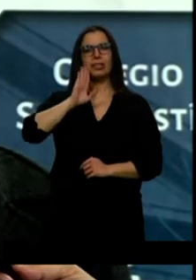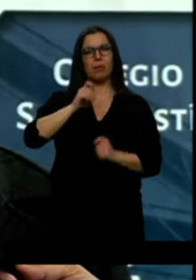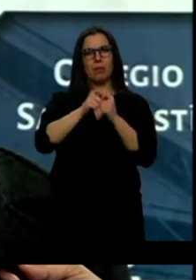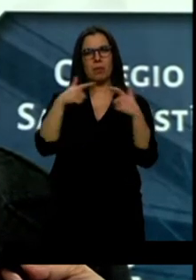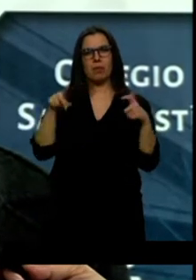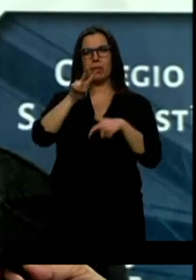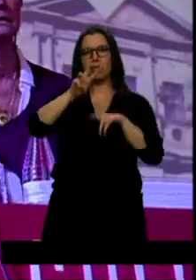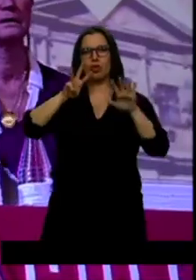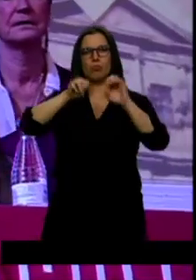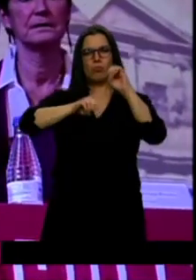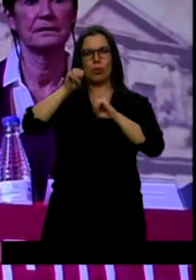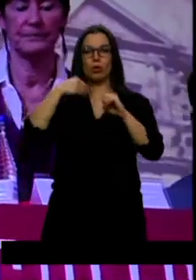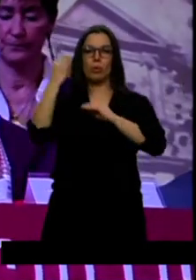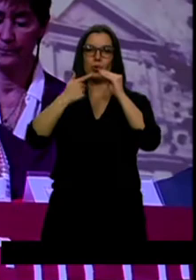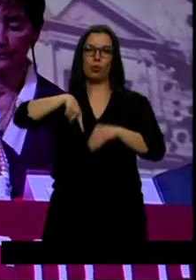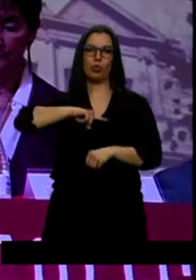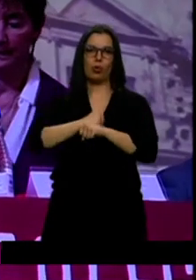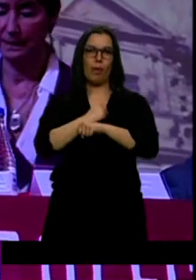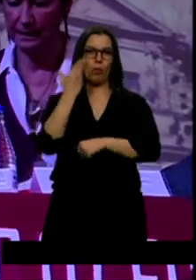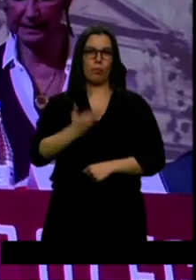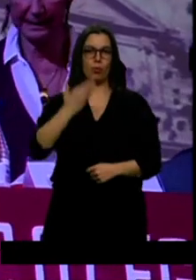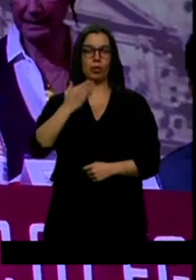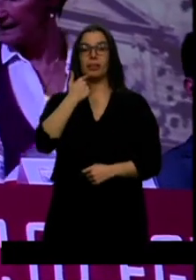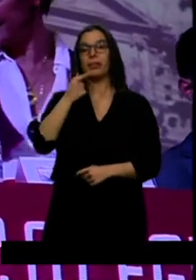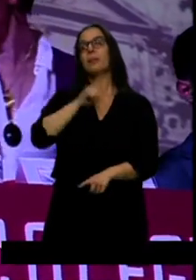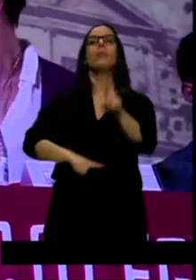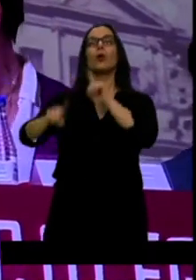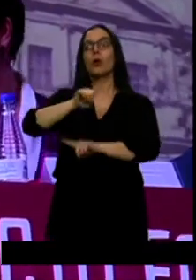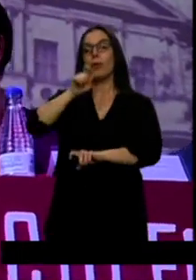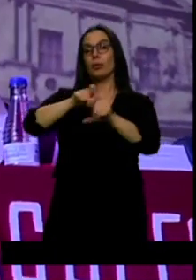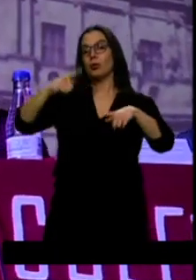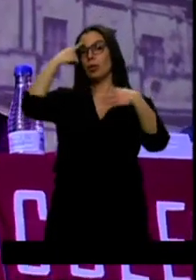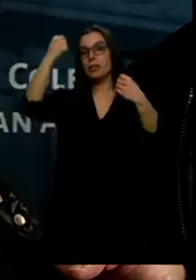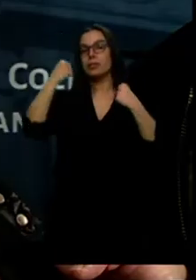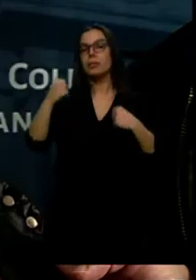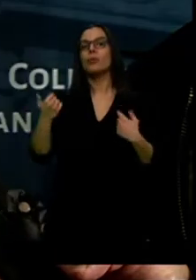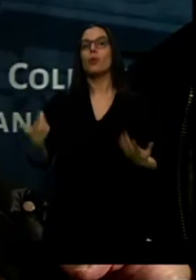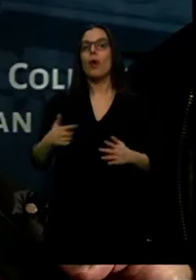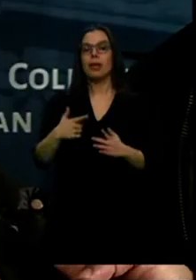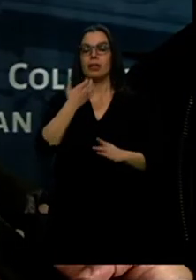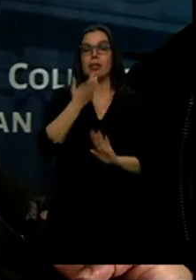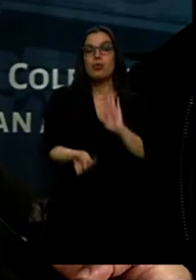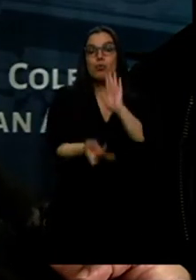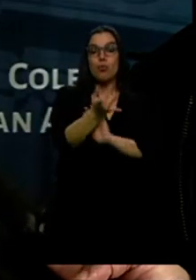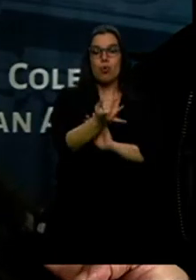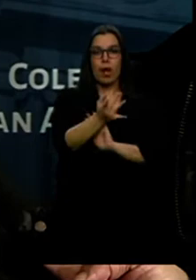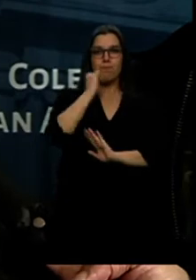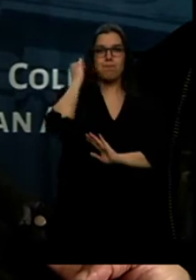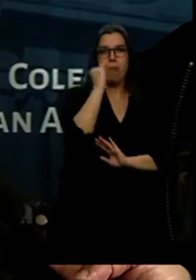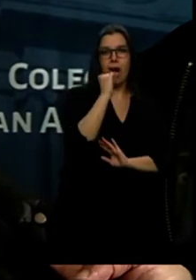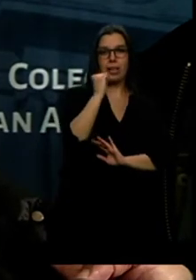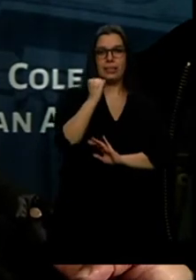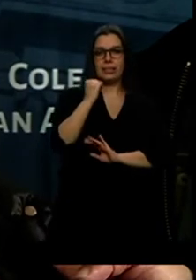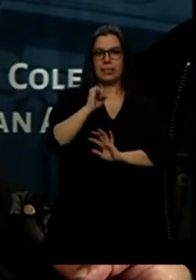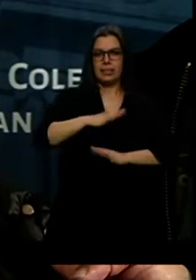tarea bastante importante. El problema, dicen los expertos, es que no se puede legislar en caliente. Y que si uno se deja